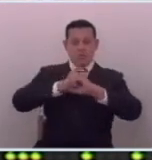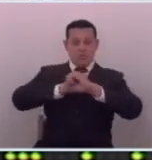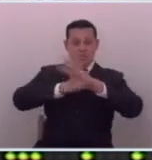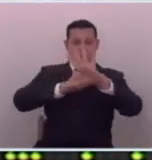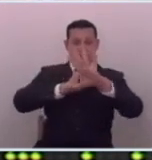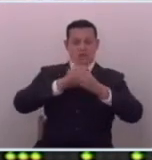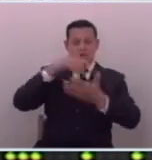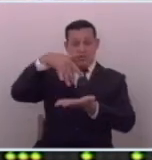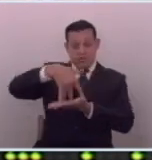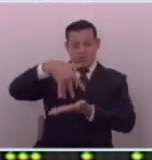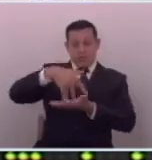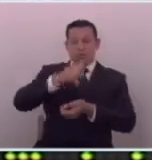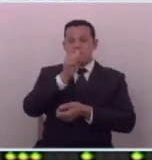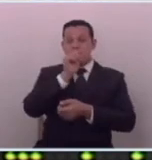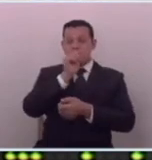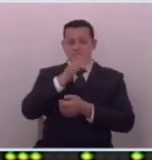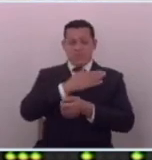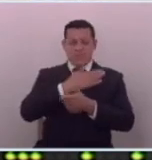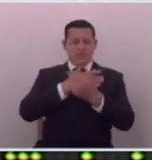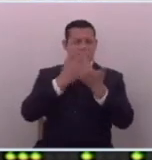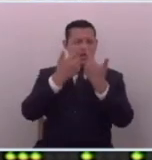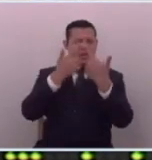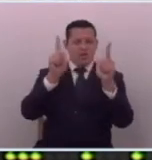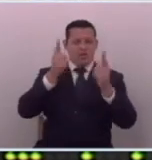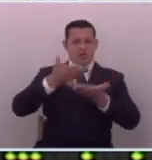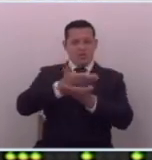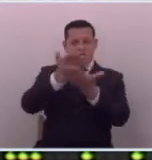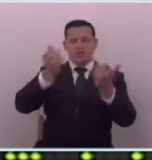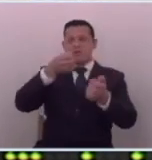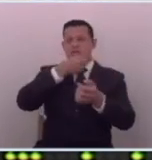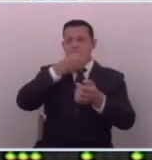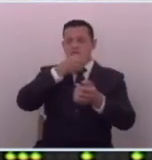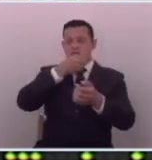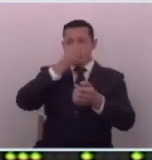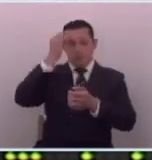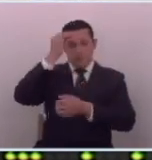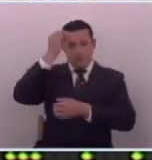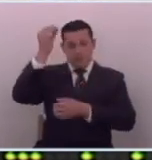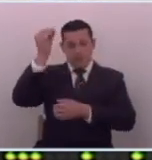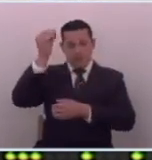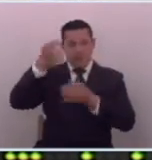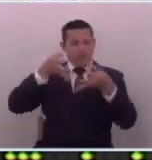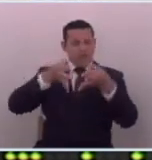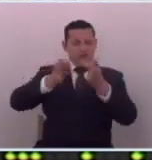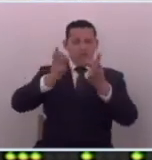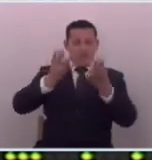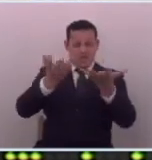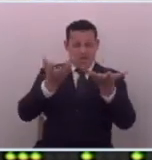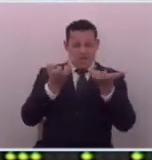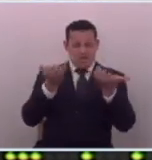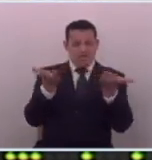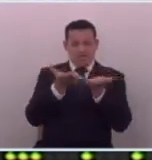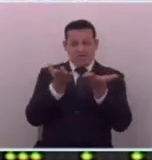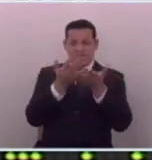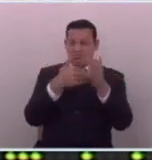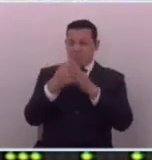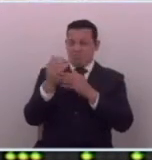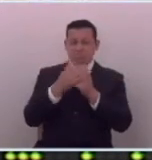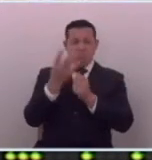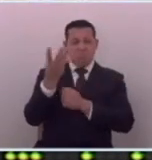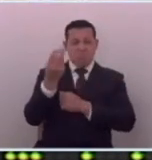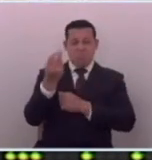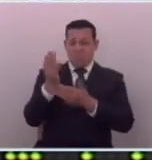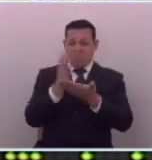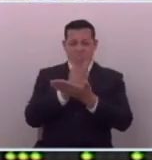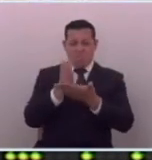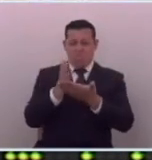como privados tienen total libertad de informar de opinar de criticar de la forma que mejor les parezca y sin ningún temor de